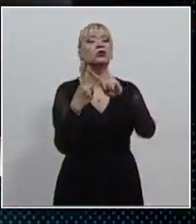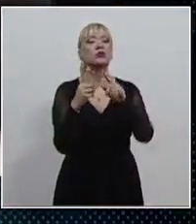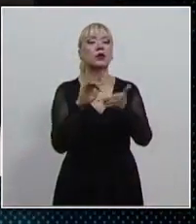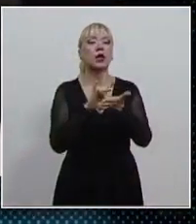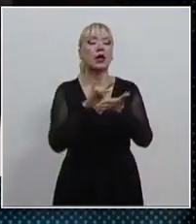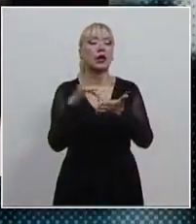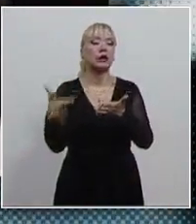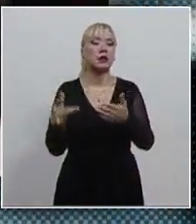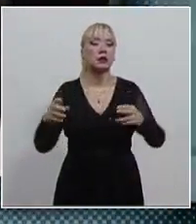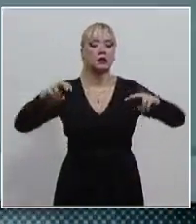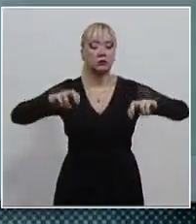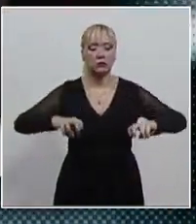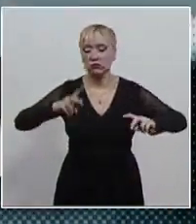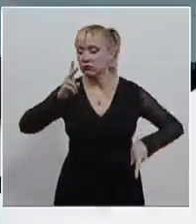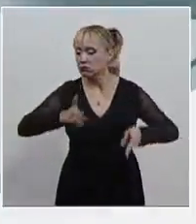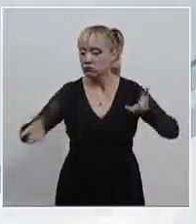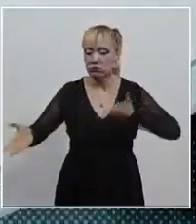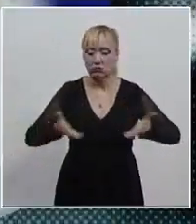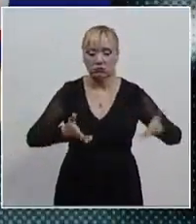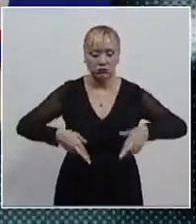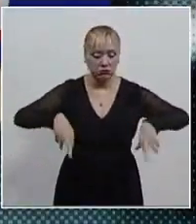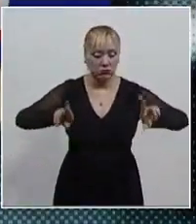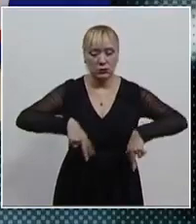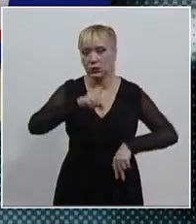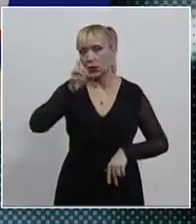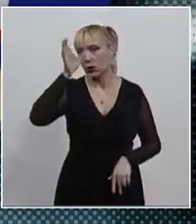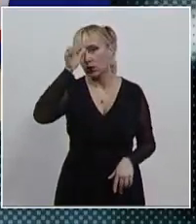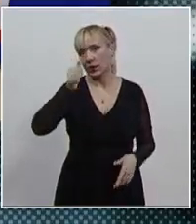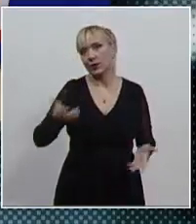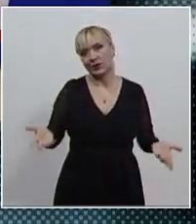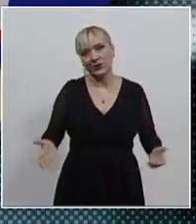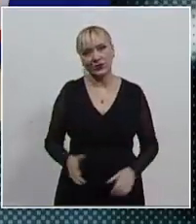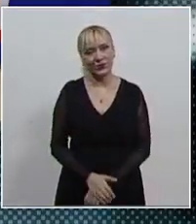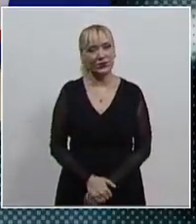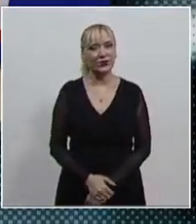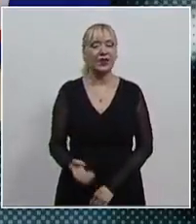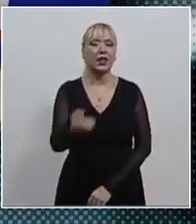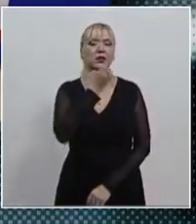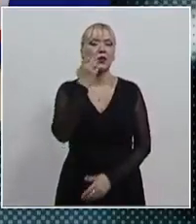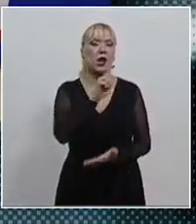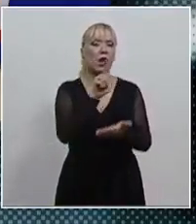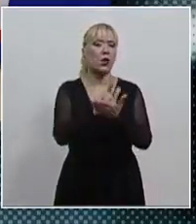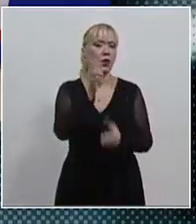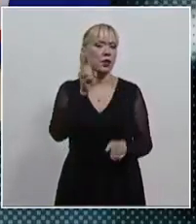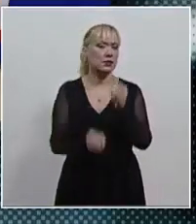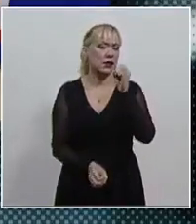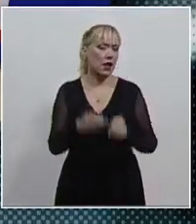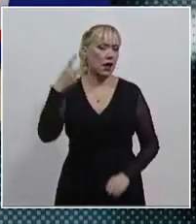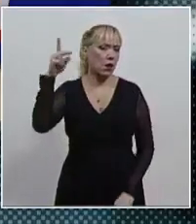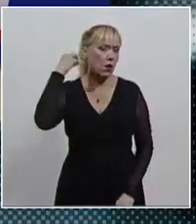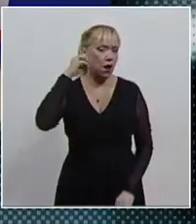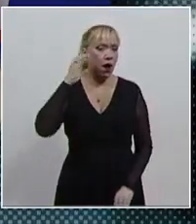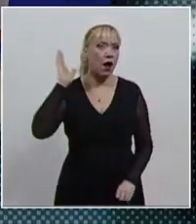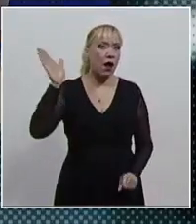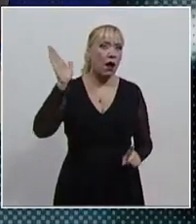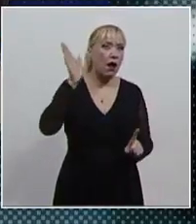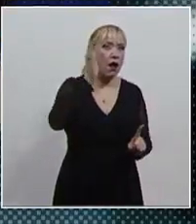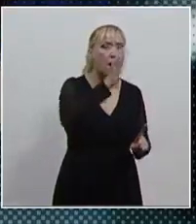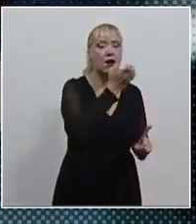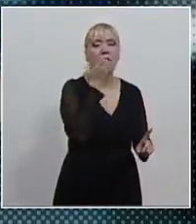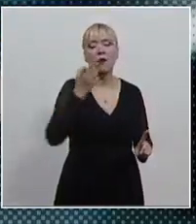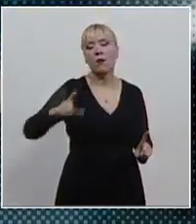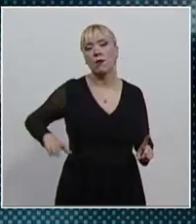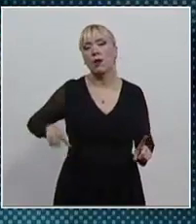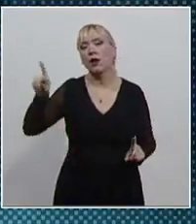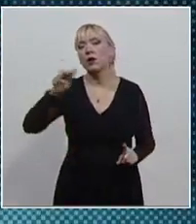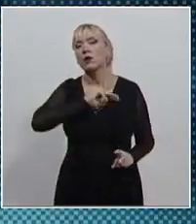procesos conciliatorios. Personal de la Escuela Judicial de Oaxaca visitó distintas escuelas públicas en el